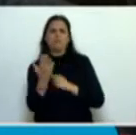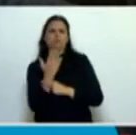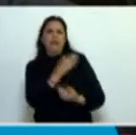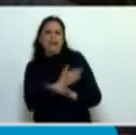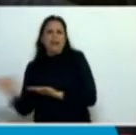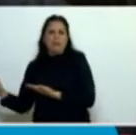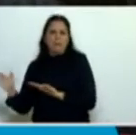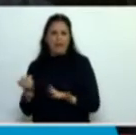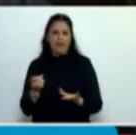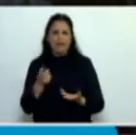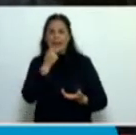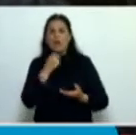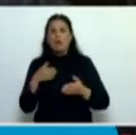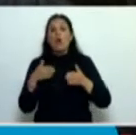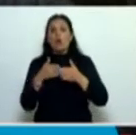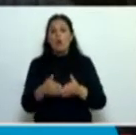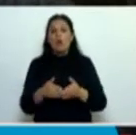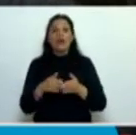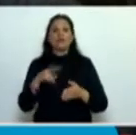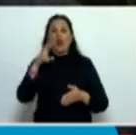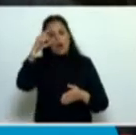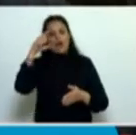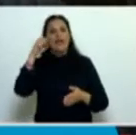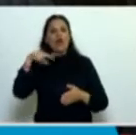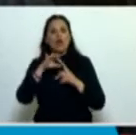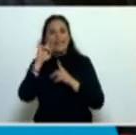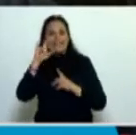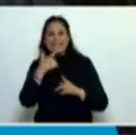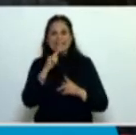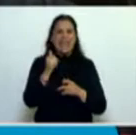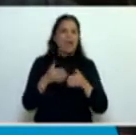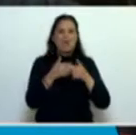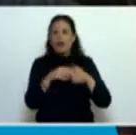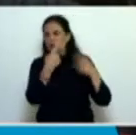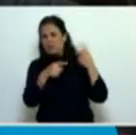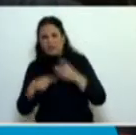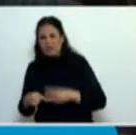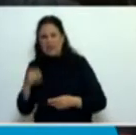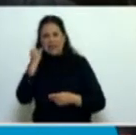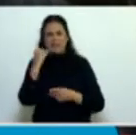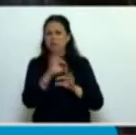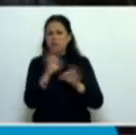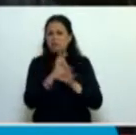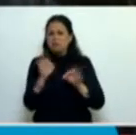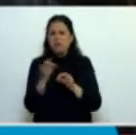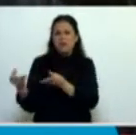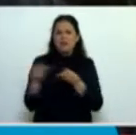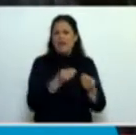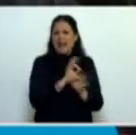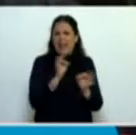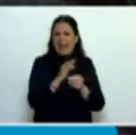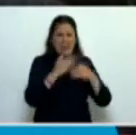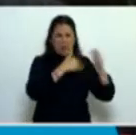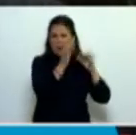el puerto de Reconquista, el puerto de Villocampo, el puerto de Las Toscas, y no fueron ejecutados ni un